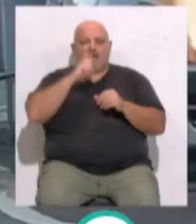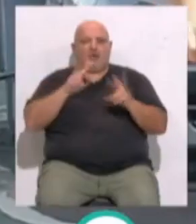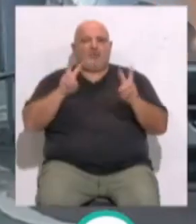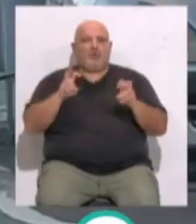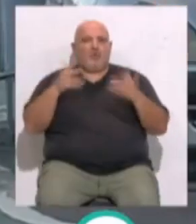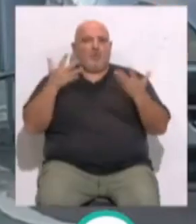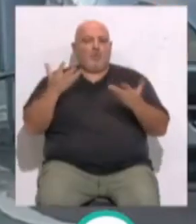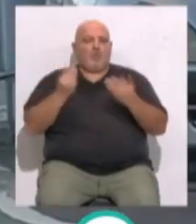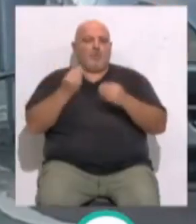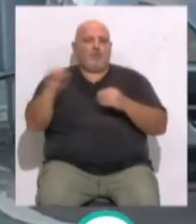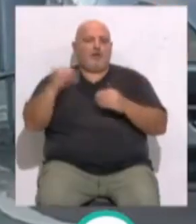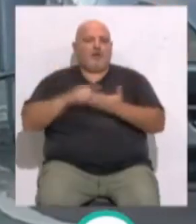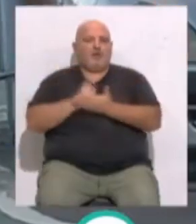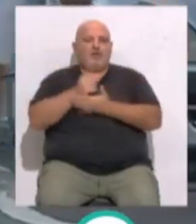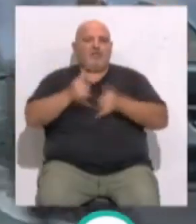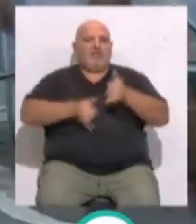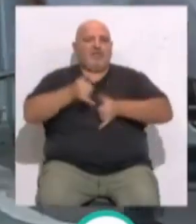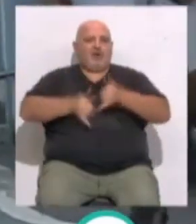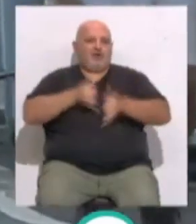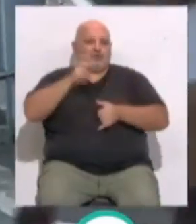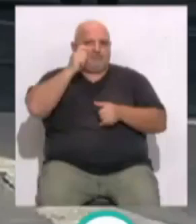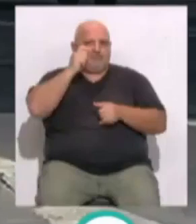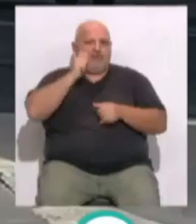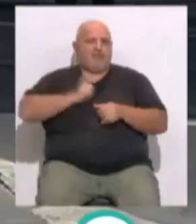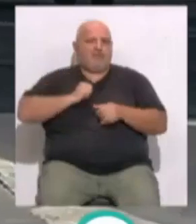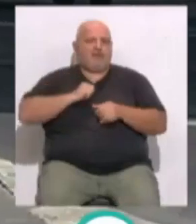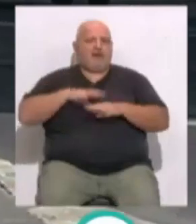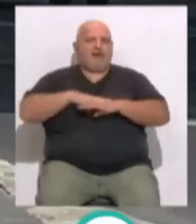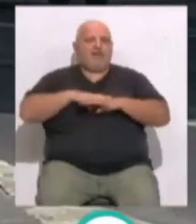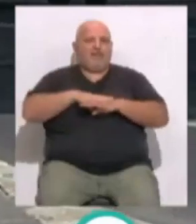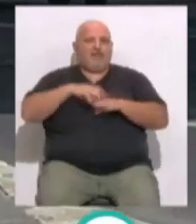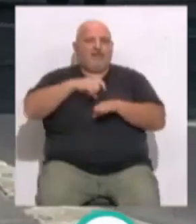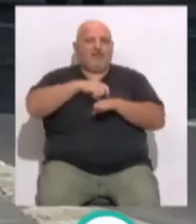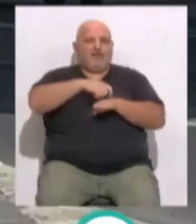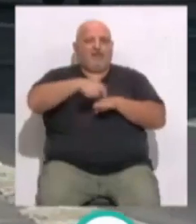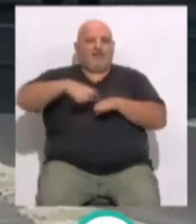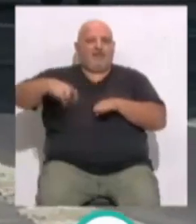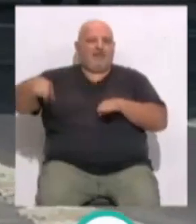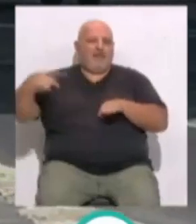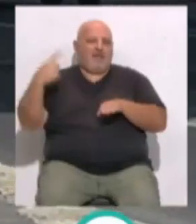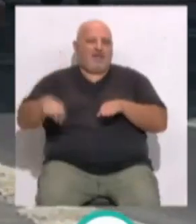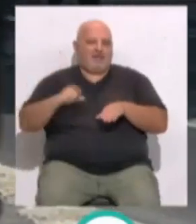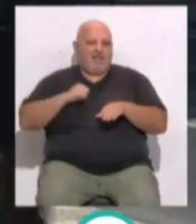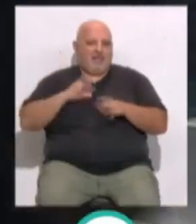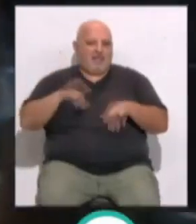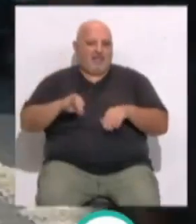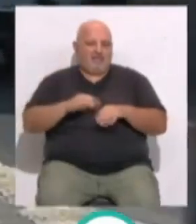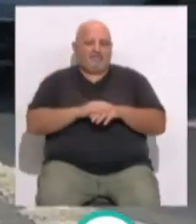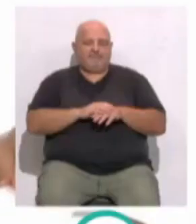novedad, se incorpora una ruta cicloturística que aprovecha la red de carriles ciclistas que tenemos en la ciudad.